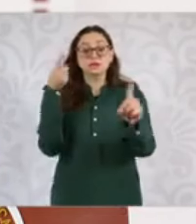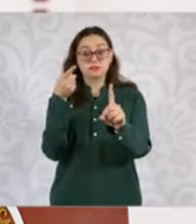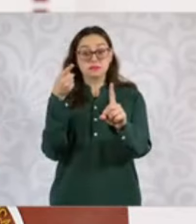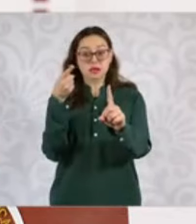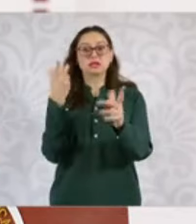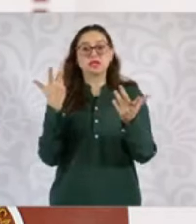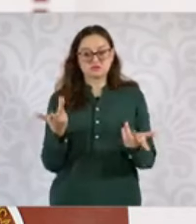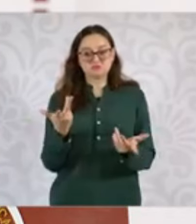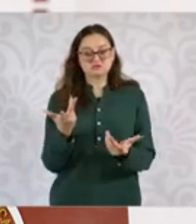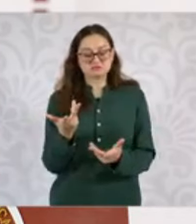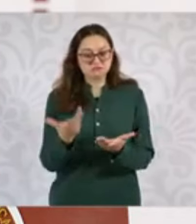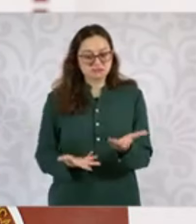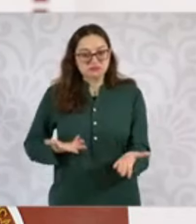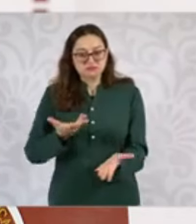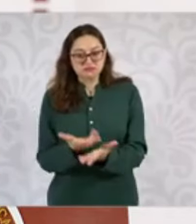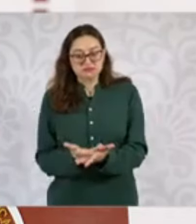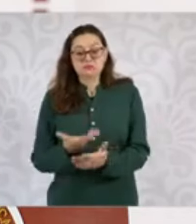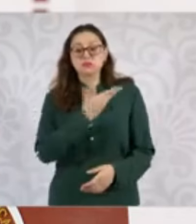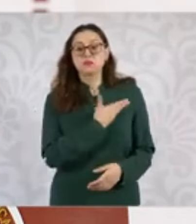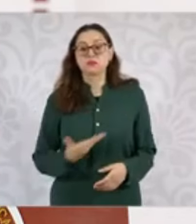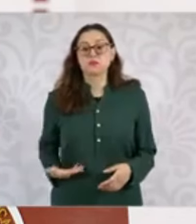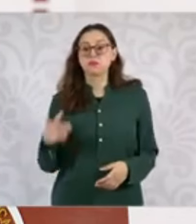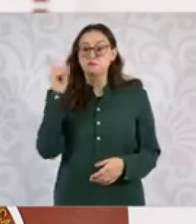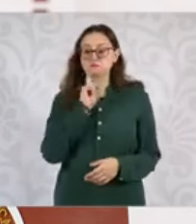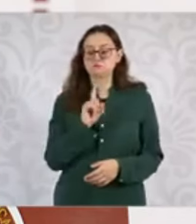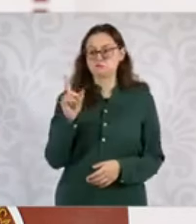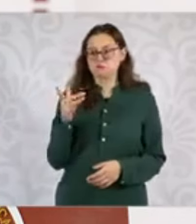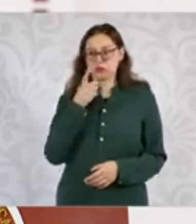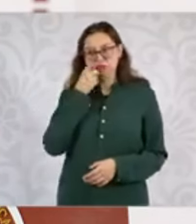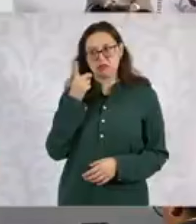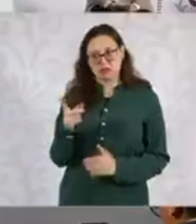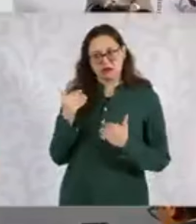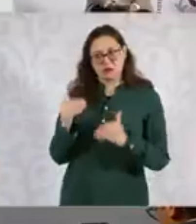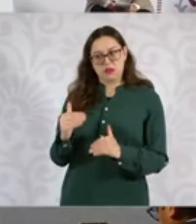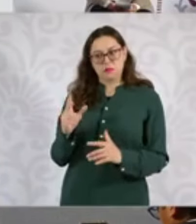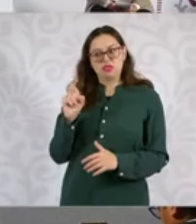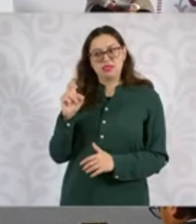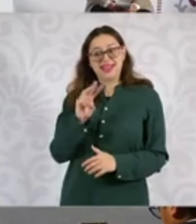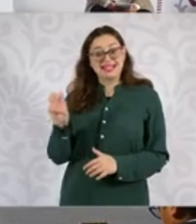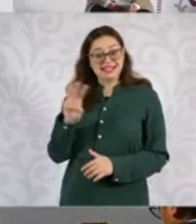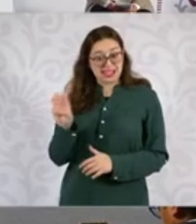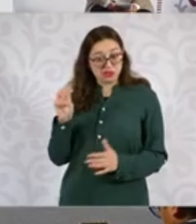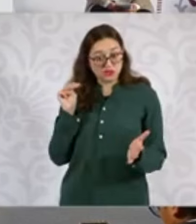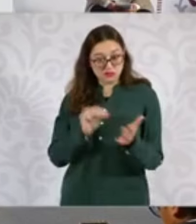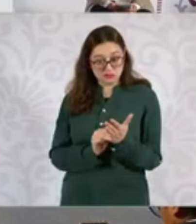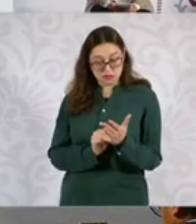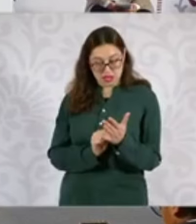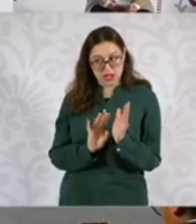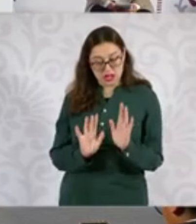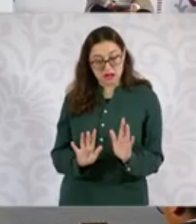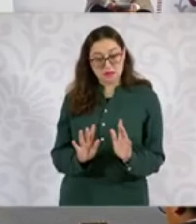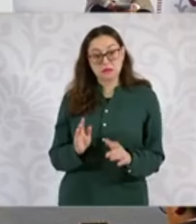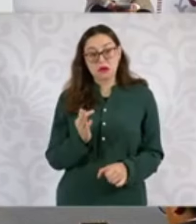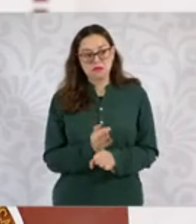planteando. La presidenta había dicho por lo menos 300 mil lugares nuevos. Ahí se están